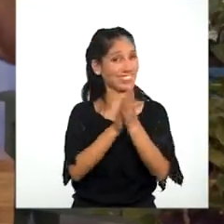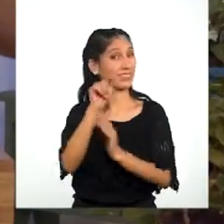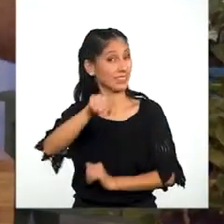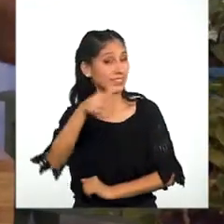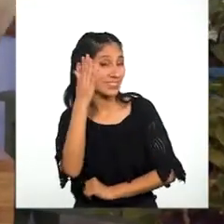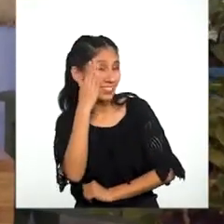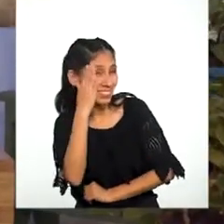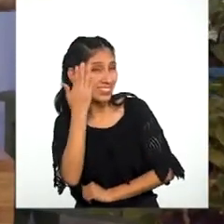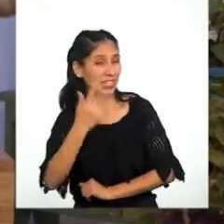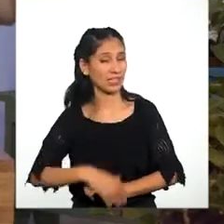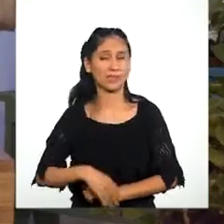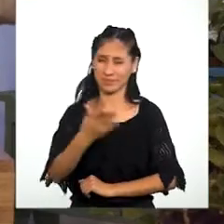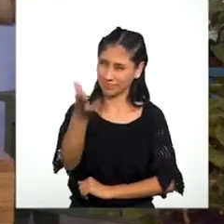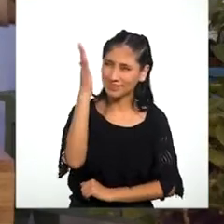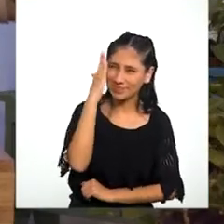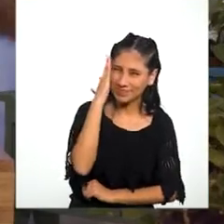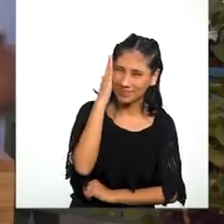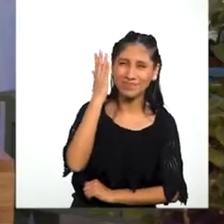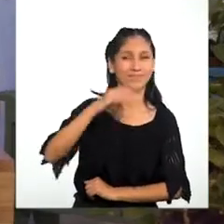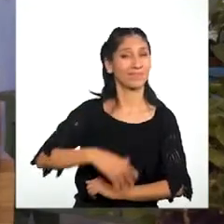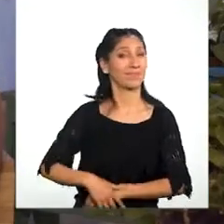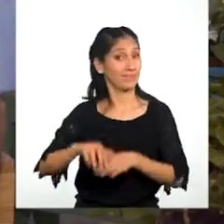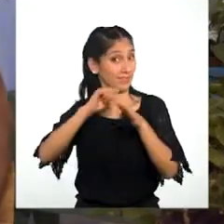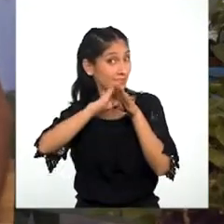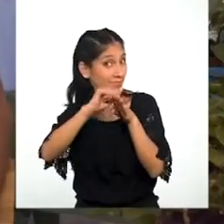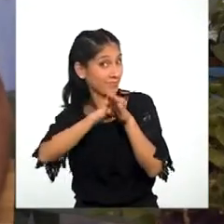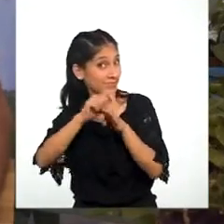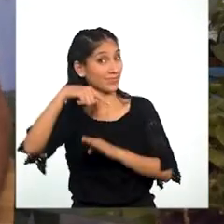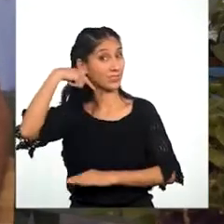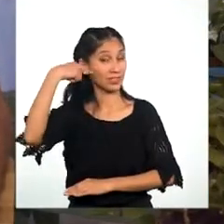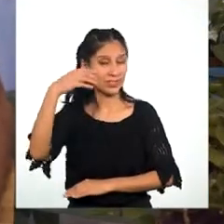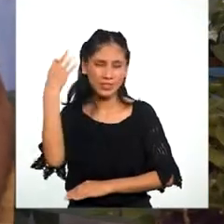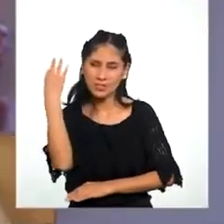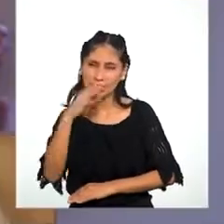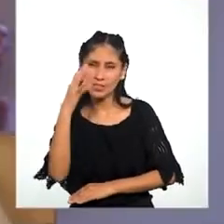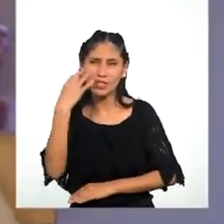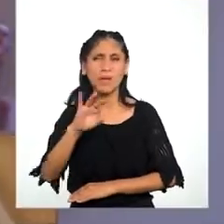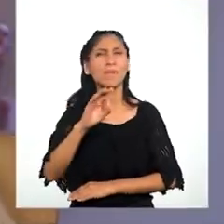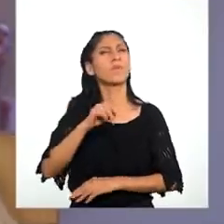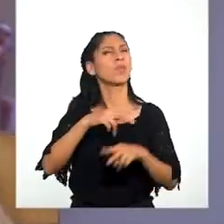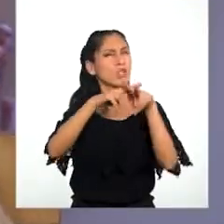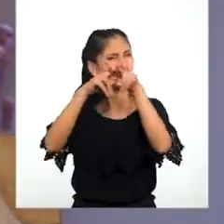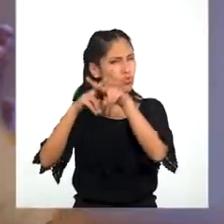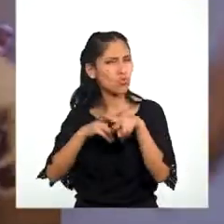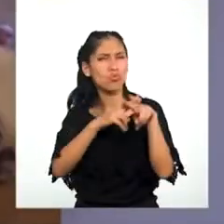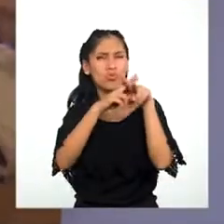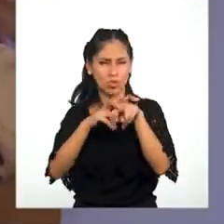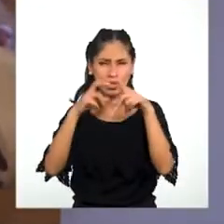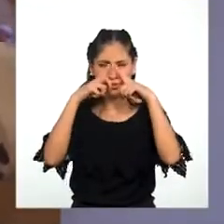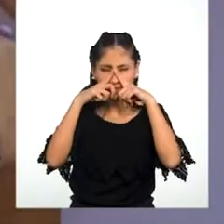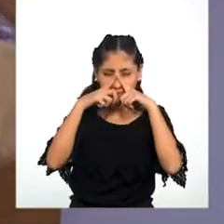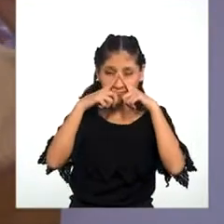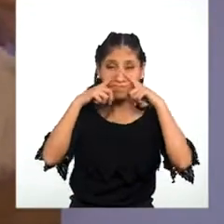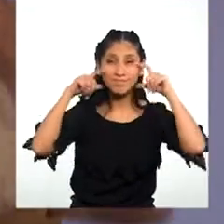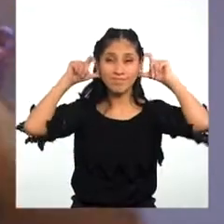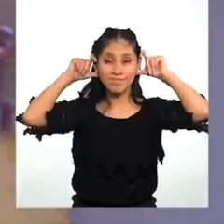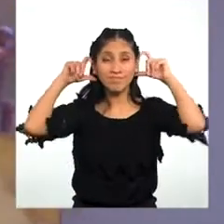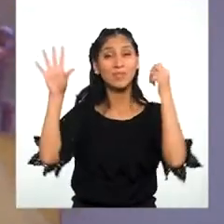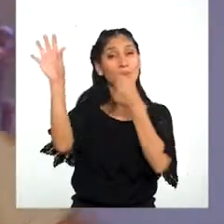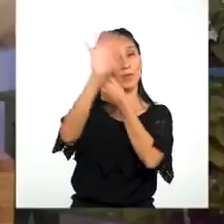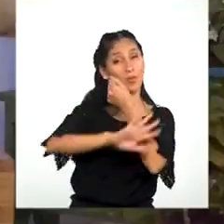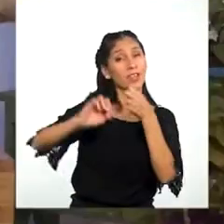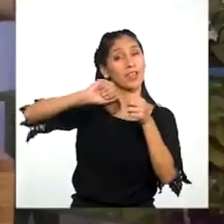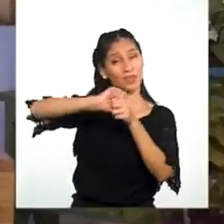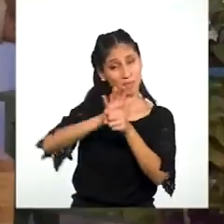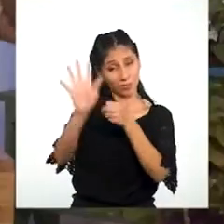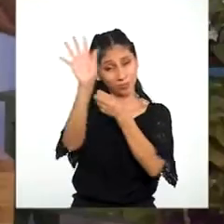saben Niñas y niños Ya saben Practiquen Todos los cuidados Para protegerse Del coronavirus Y así ustedes Y